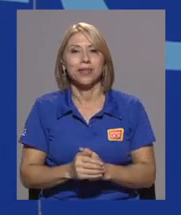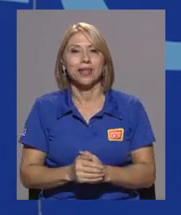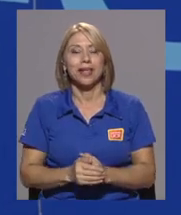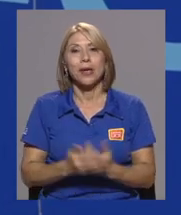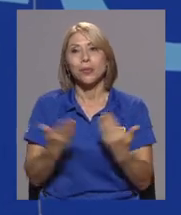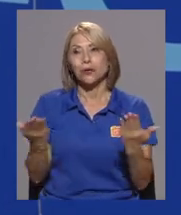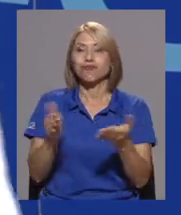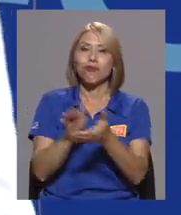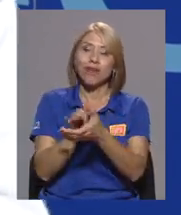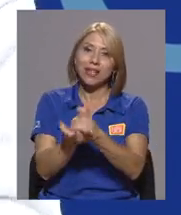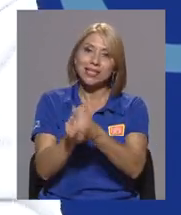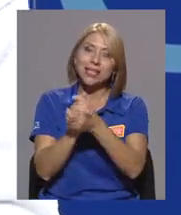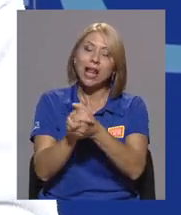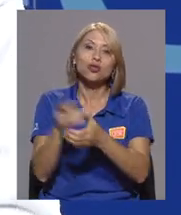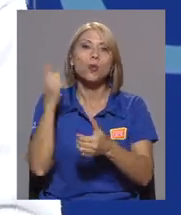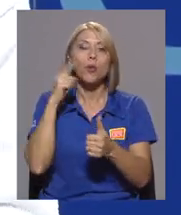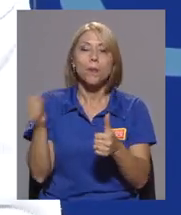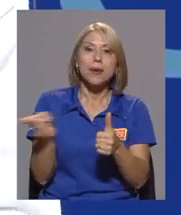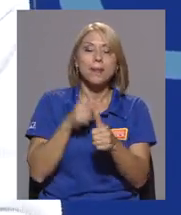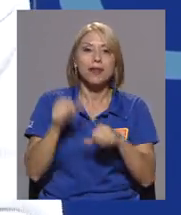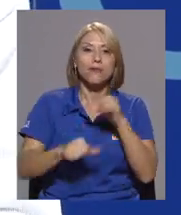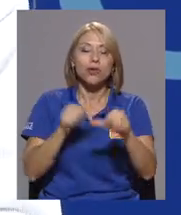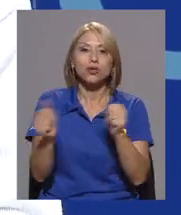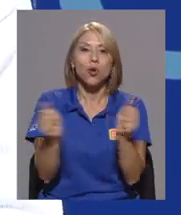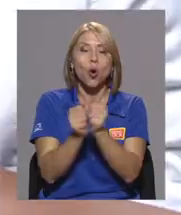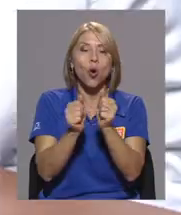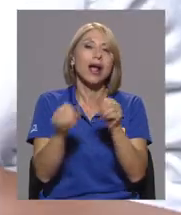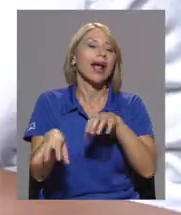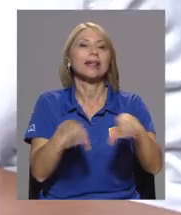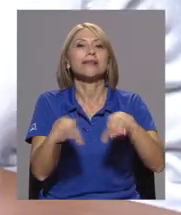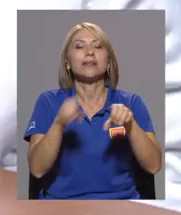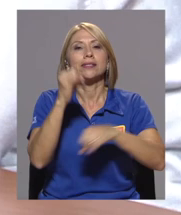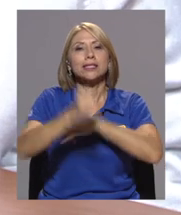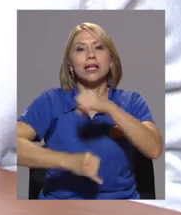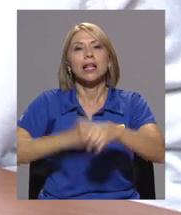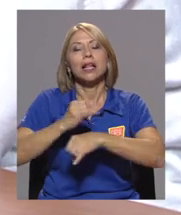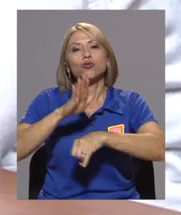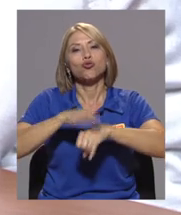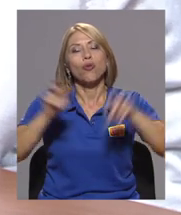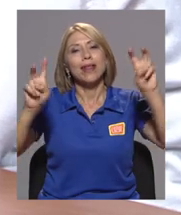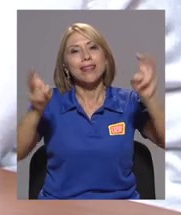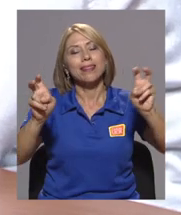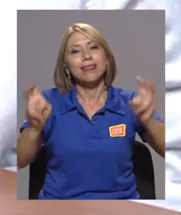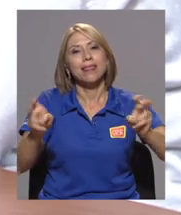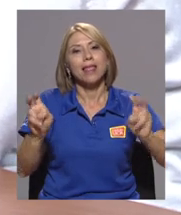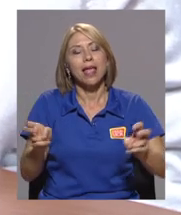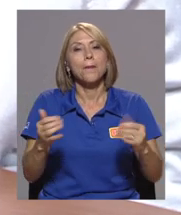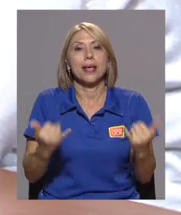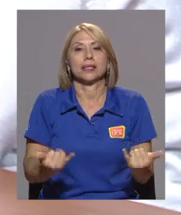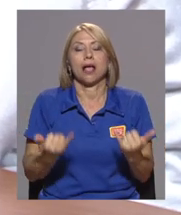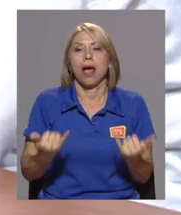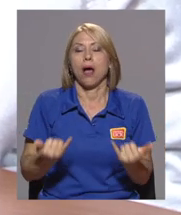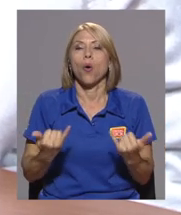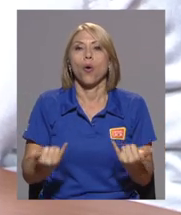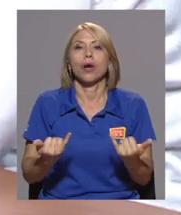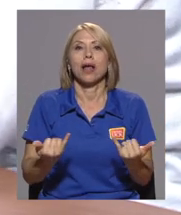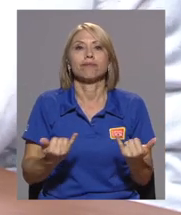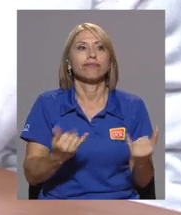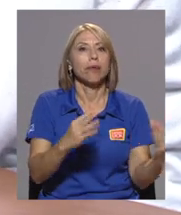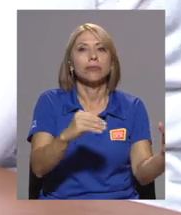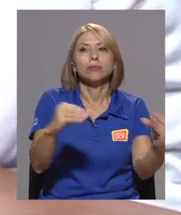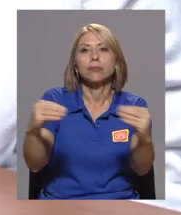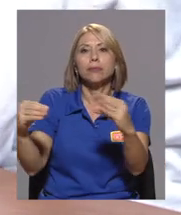equitativas, más justas, más democráticas, como usted lo decía. Don Álvaro, felicitarlos por este primer esfuerzo con este coloquio internacional